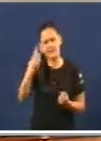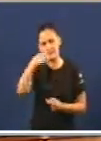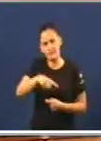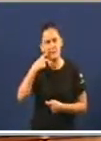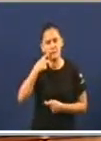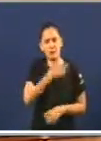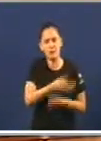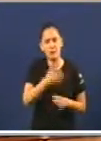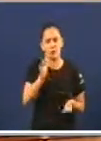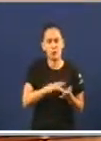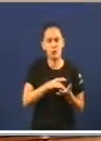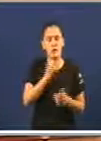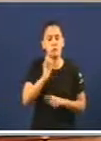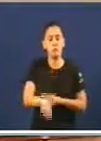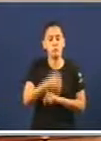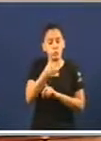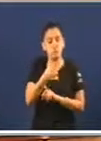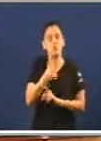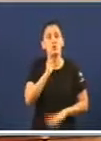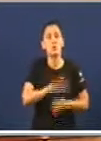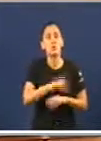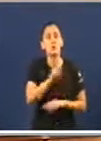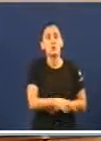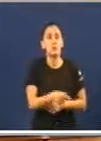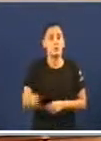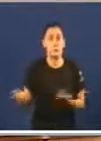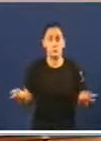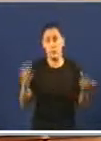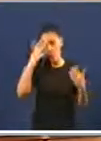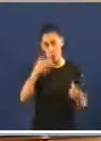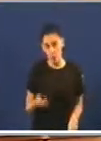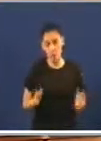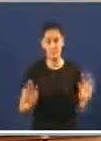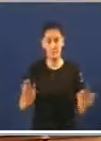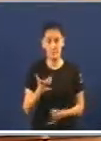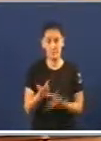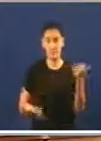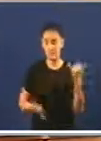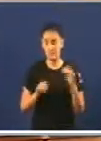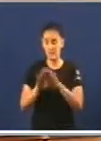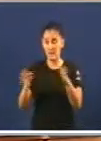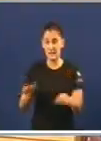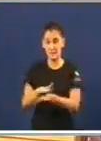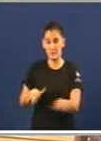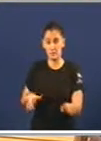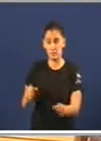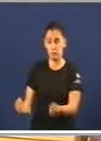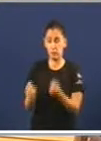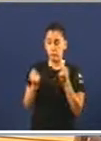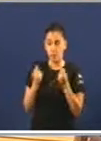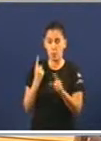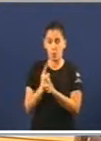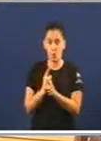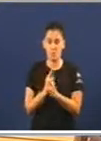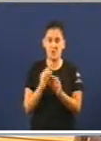se cumpre ou non co que aproba o Parlamento de Galicia, semella lógico. Sen embargo, a malloría da mesa reseitou interesarse por estes